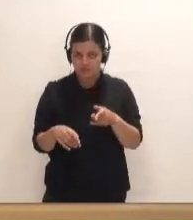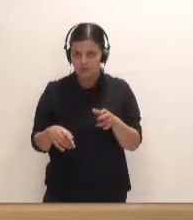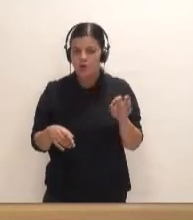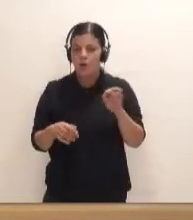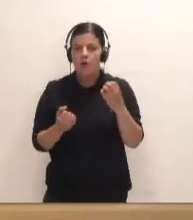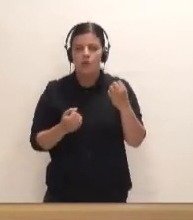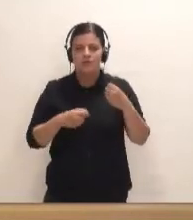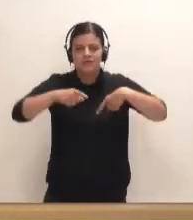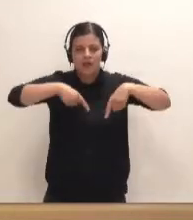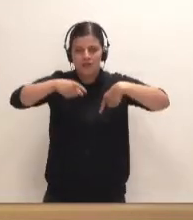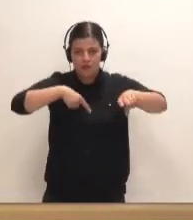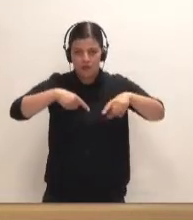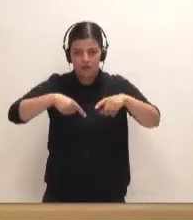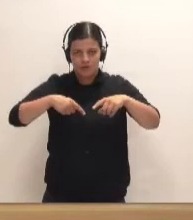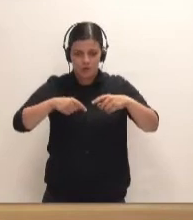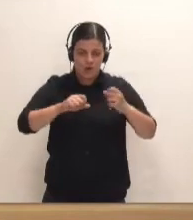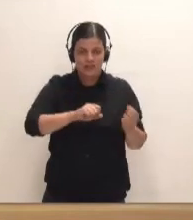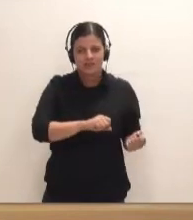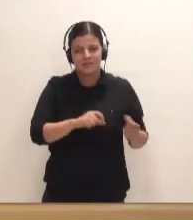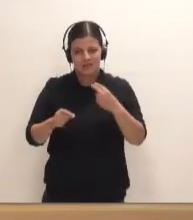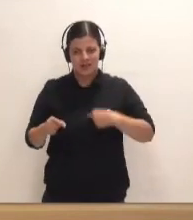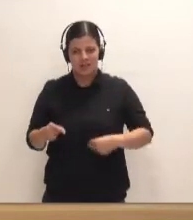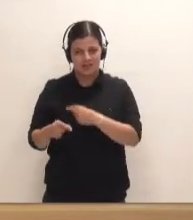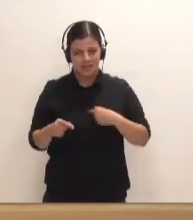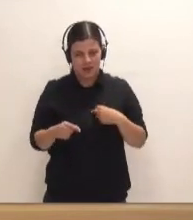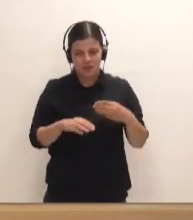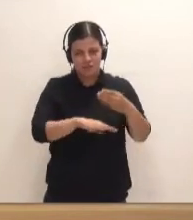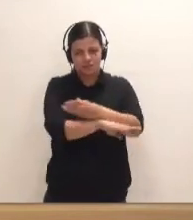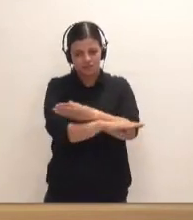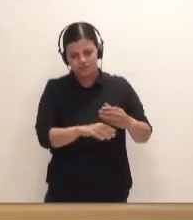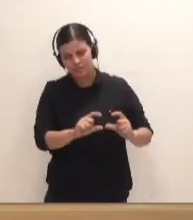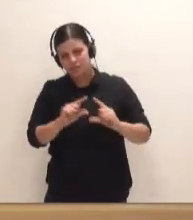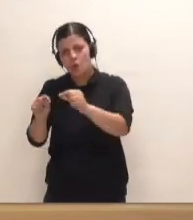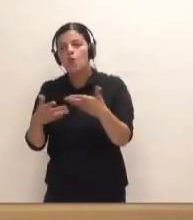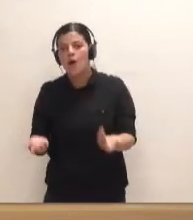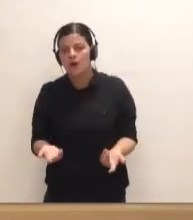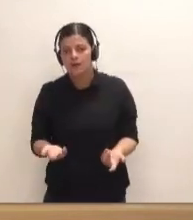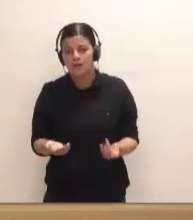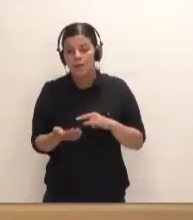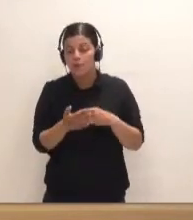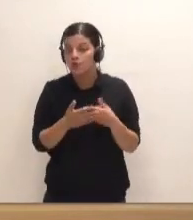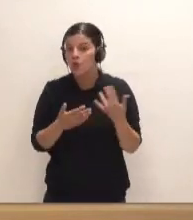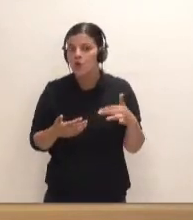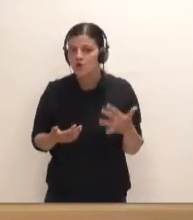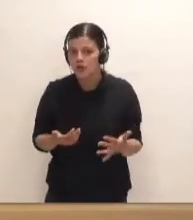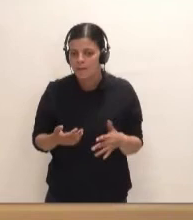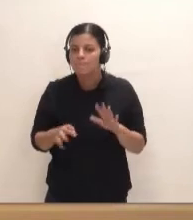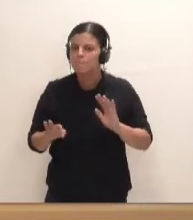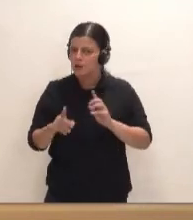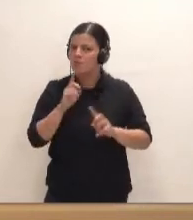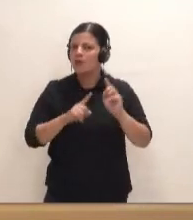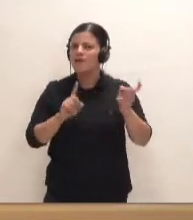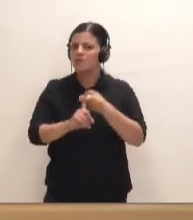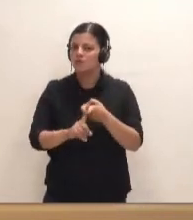tráfico que genera la salida del puerto de los cristianos. Dígame usted dónde está ese proyecto de ejecución. Estaré encantado. Pero el que resuelva el problema